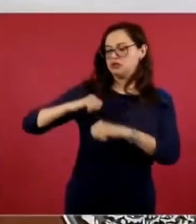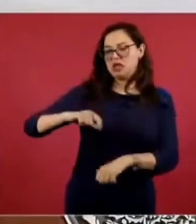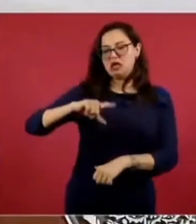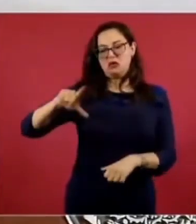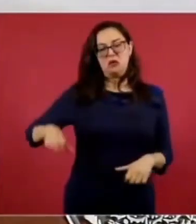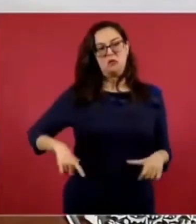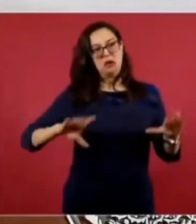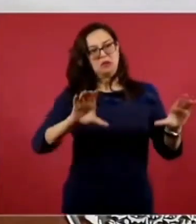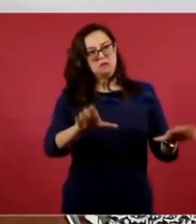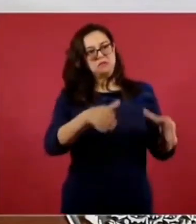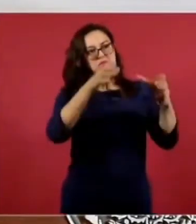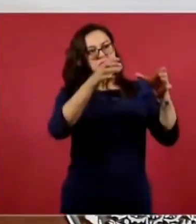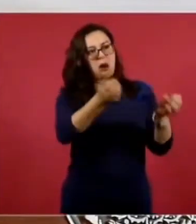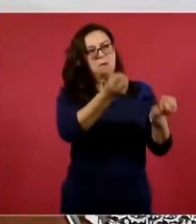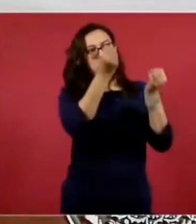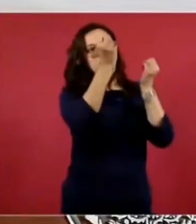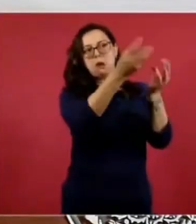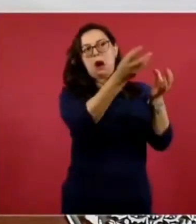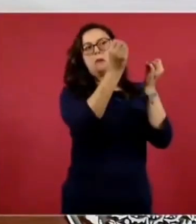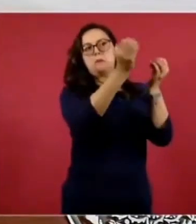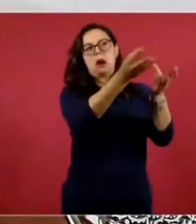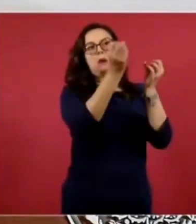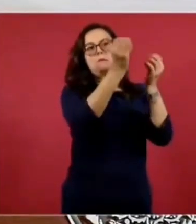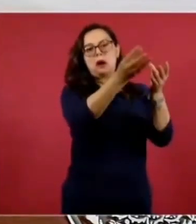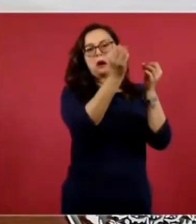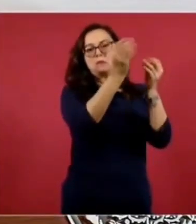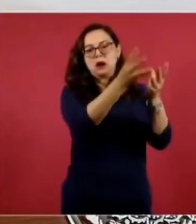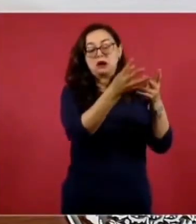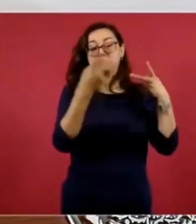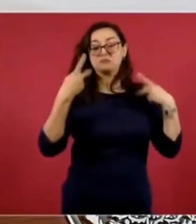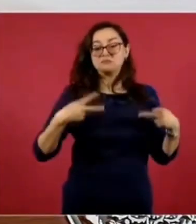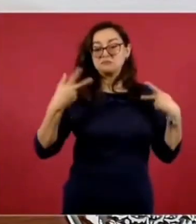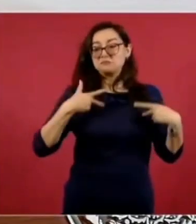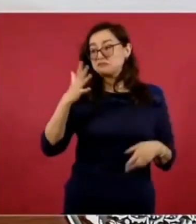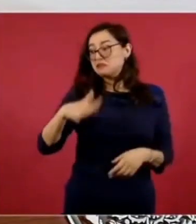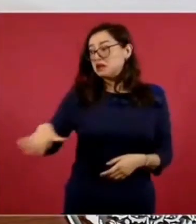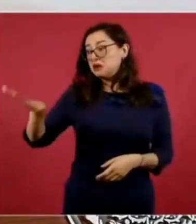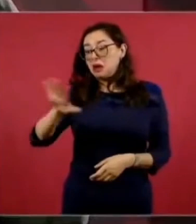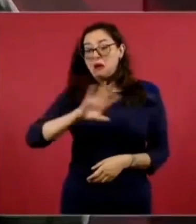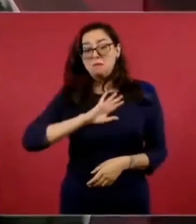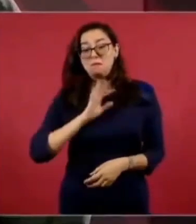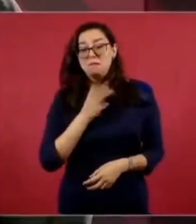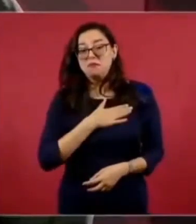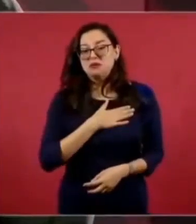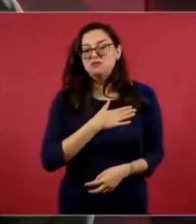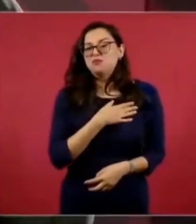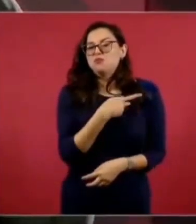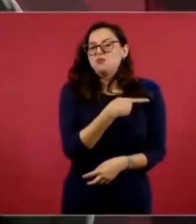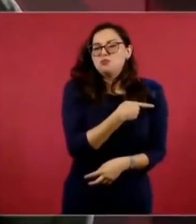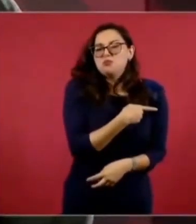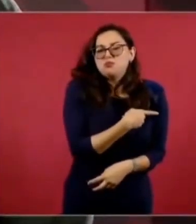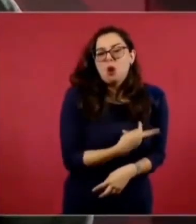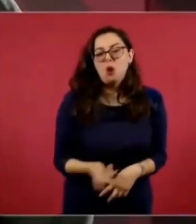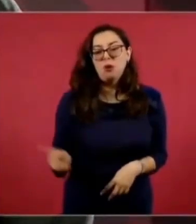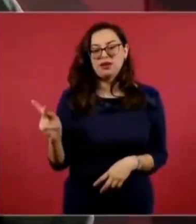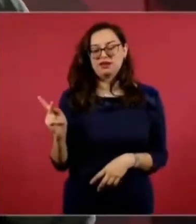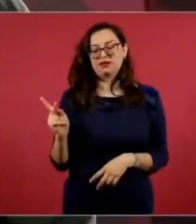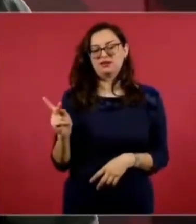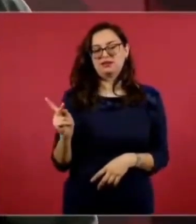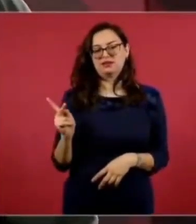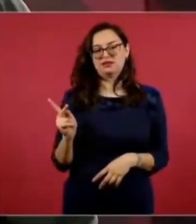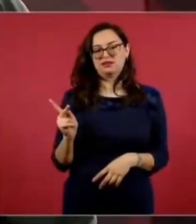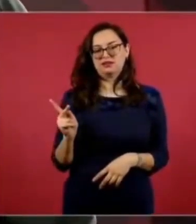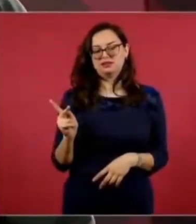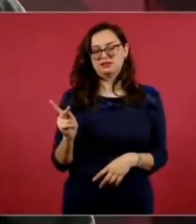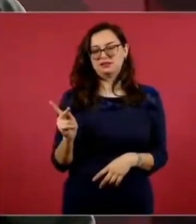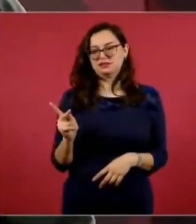El pueblo español, en ese entonces vivía en la pobreza y durante